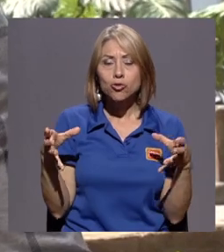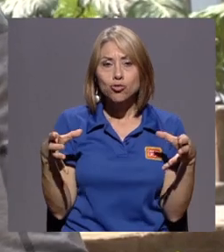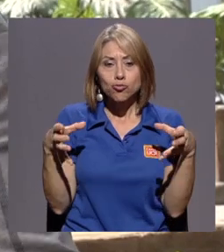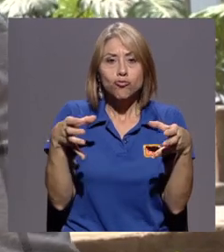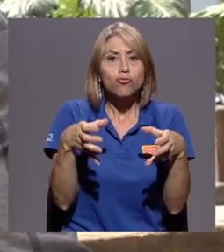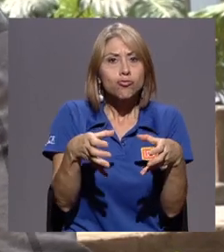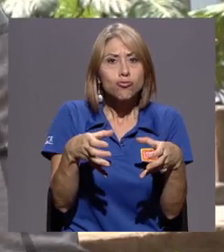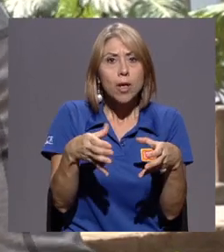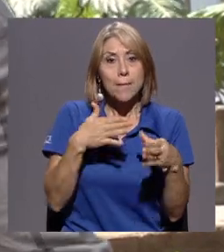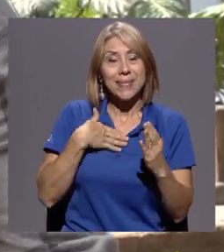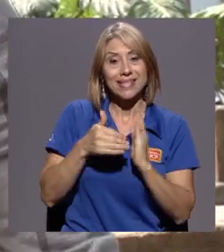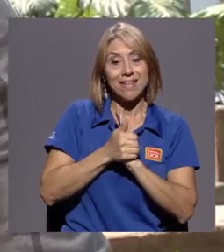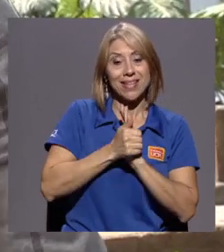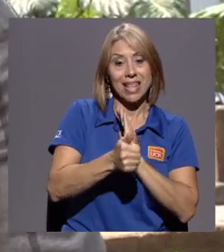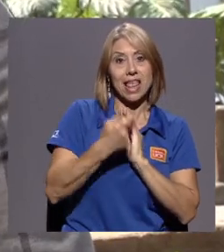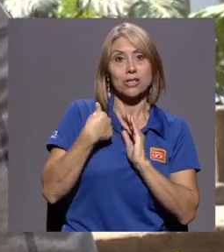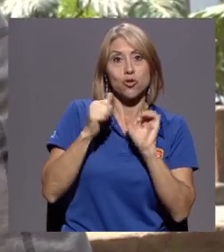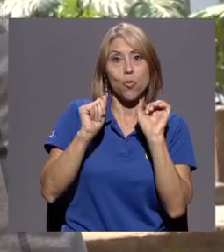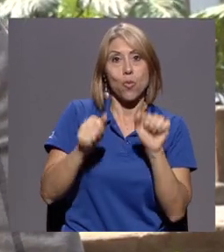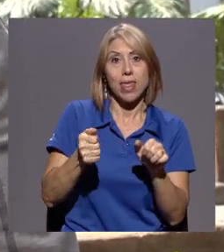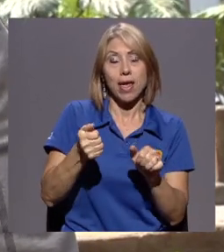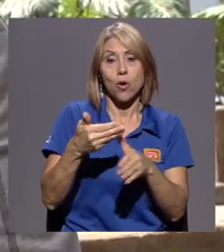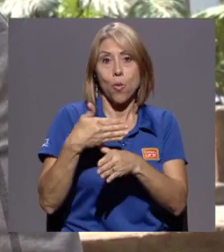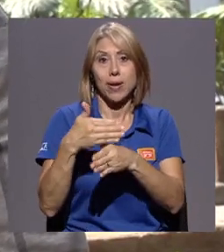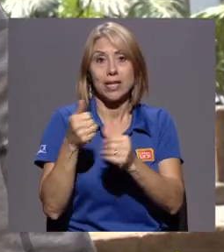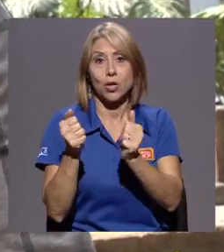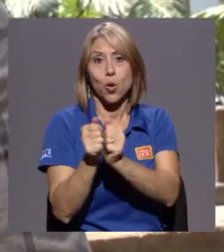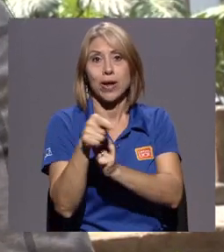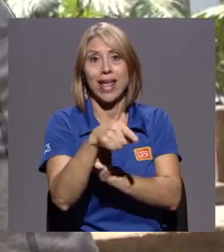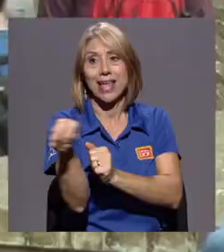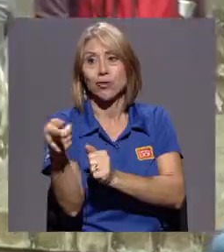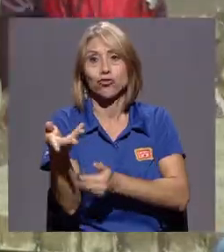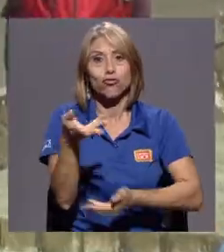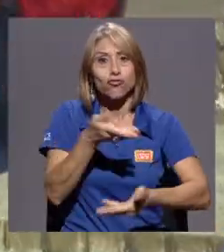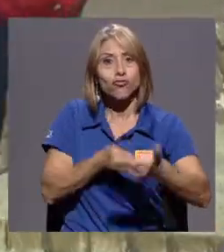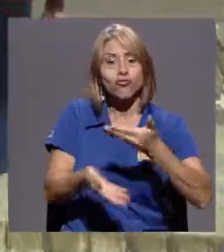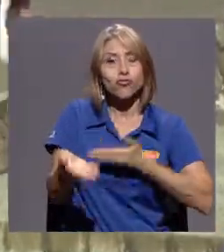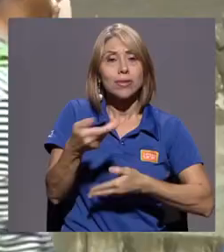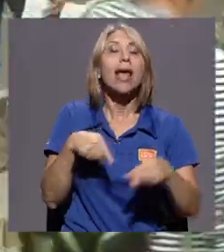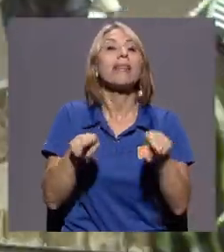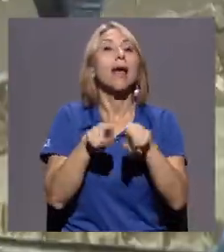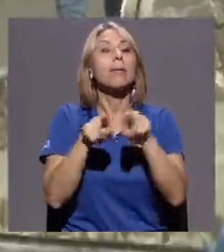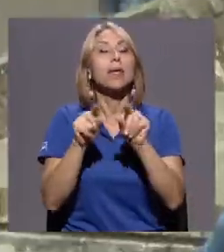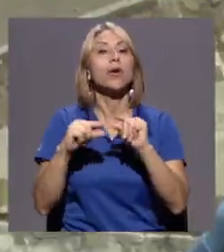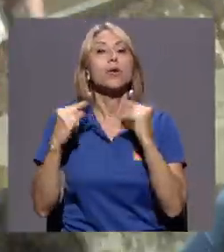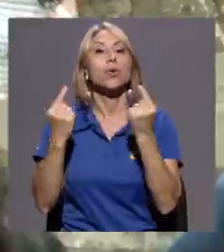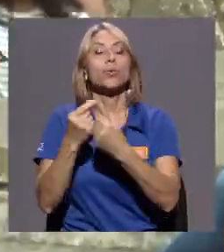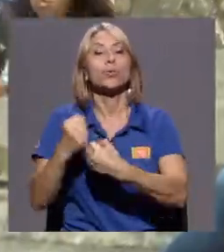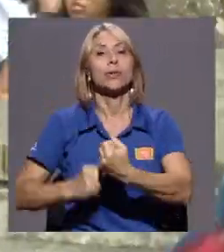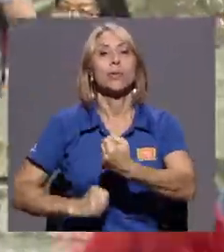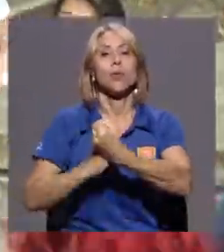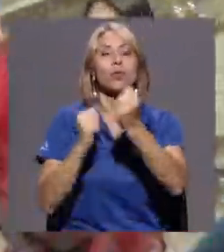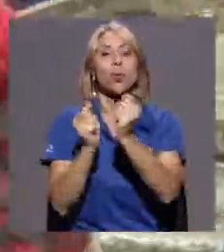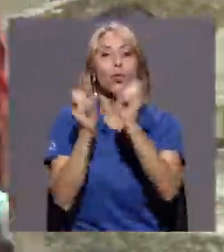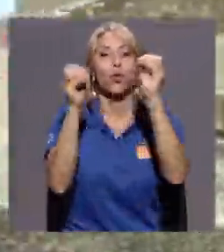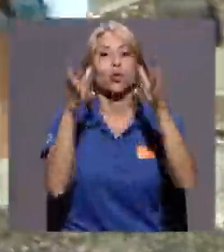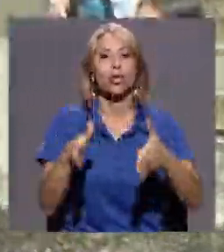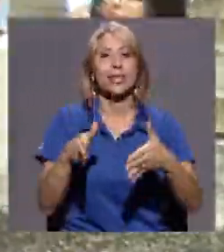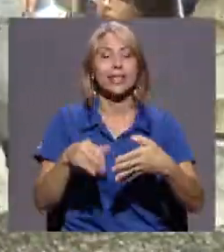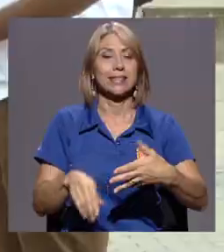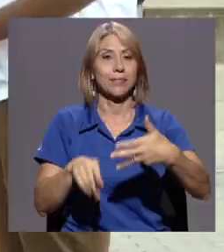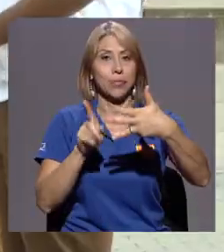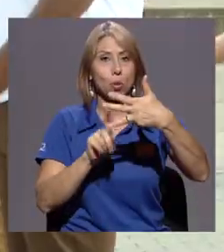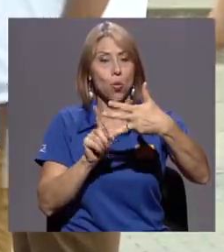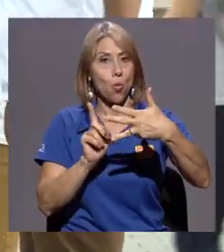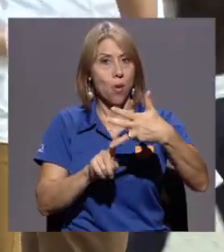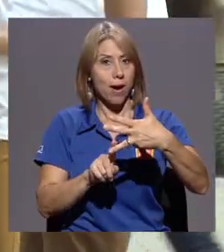tengo que pueda compartir y viceversa con esos compañeros. Crear redes de apoyo también con los docentes. La cuarta recomendación que